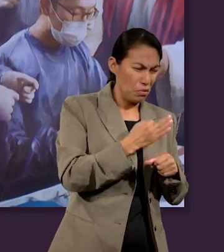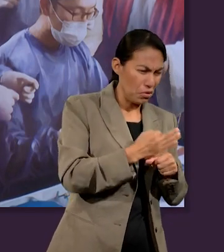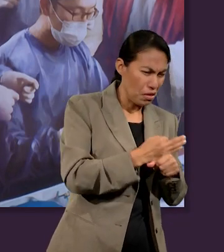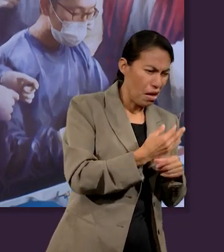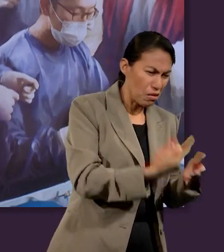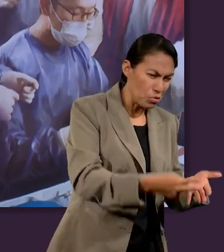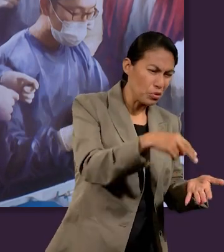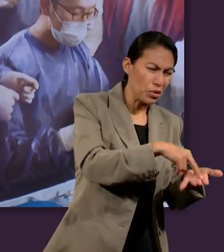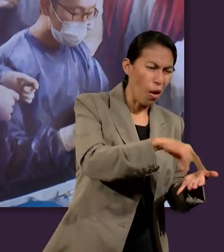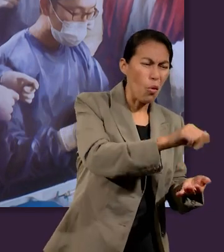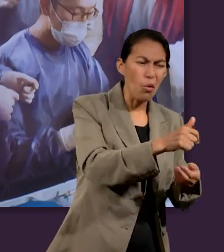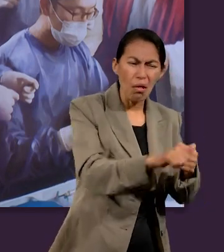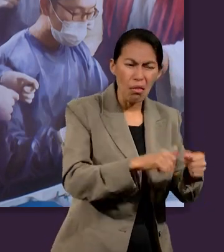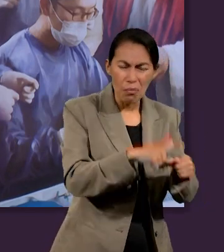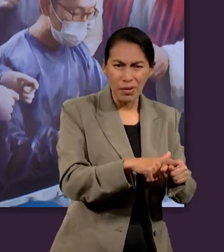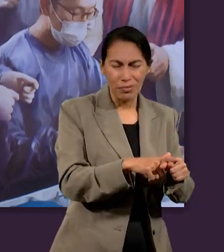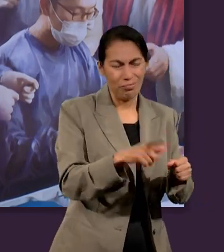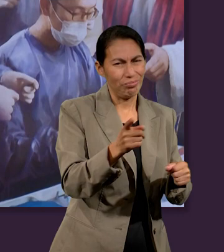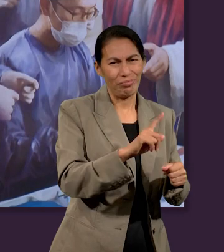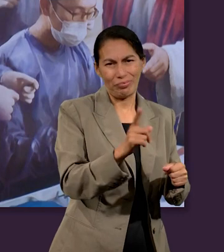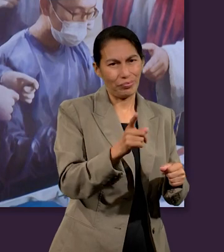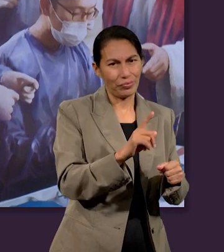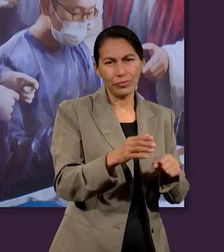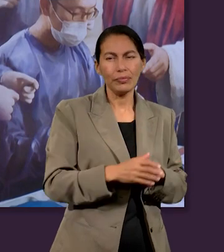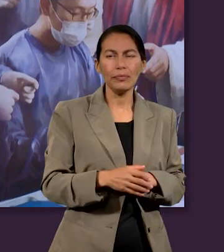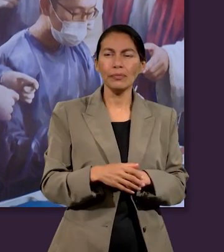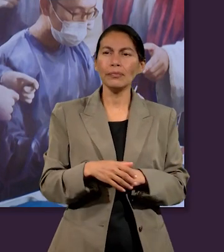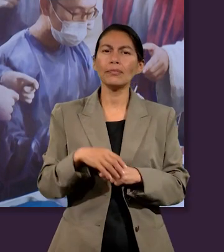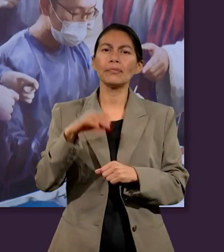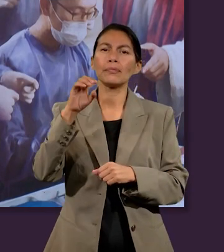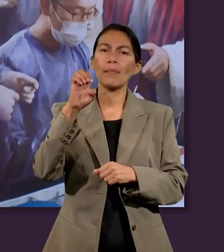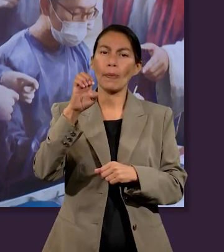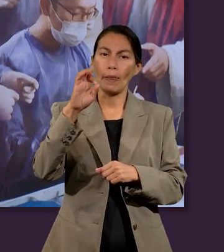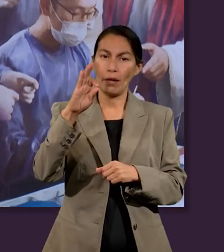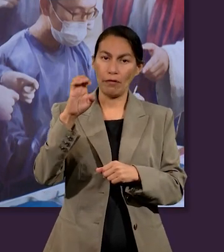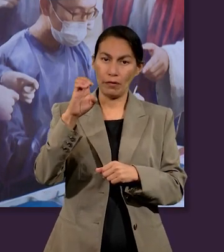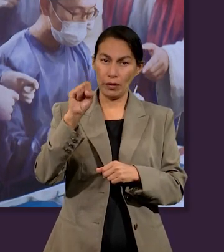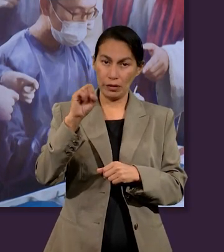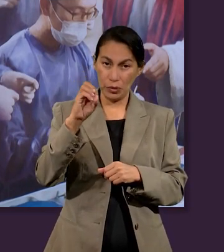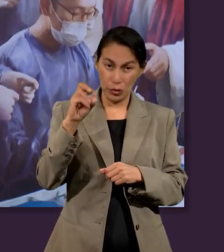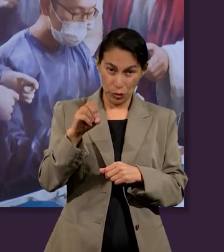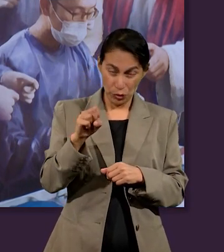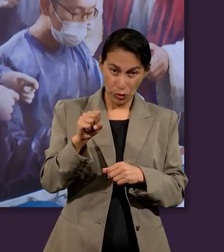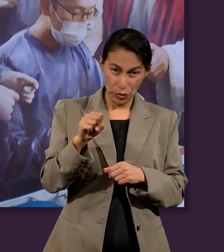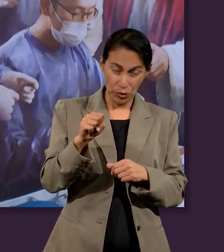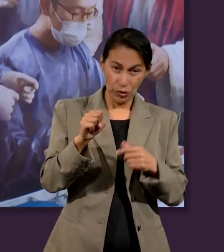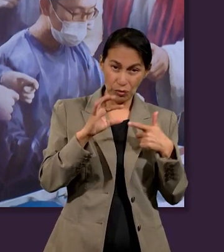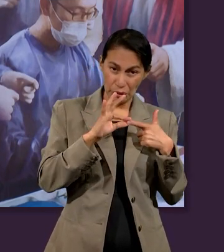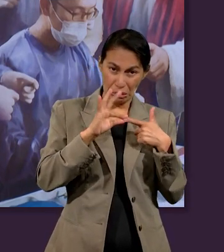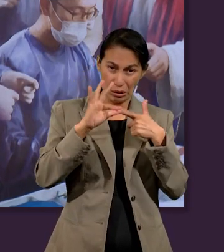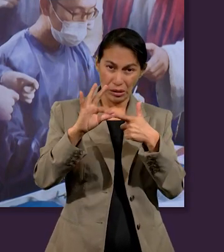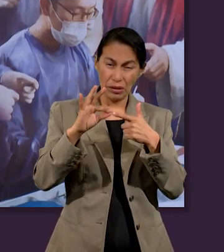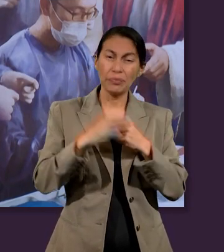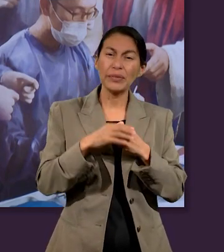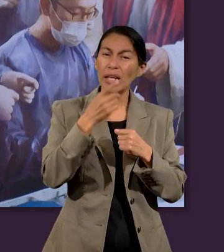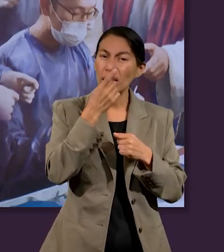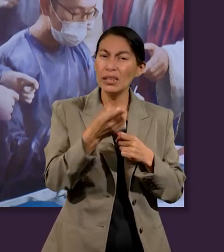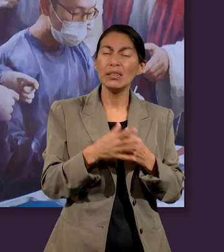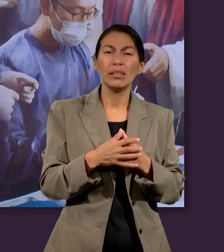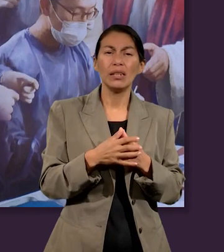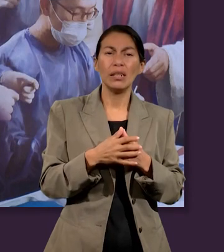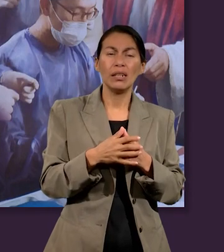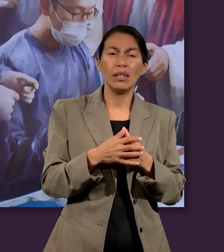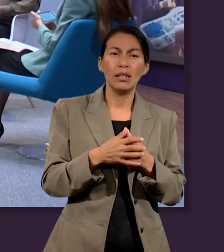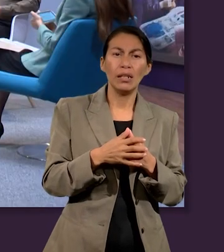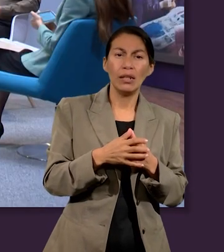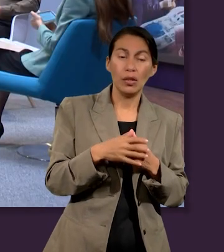no va con eso. Y también en Efesios 2 de 8 a 10 podemos